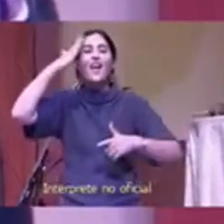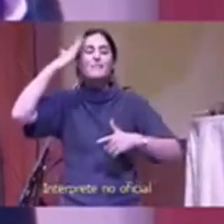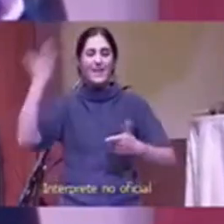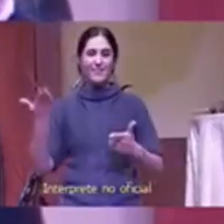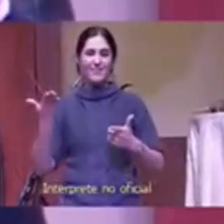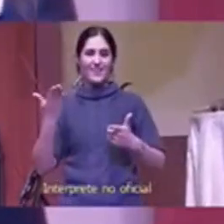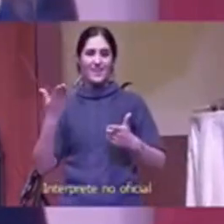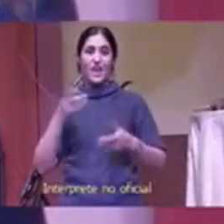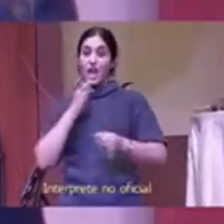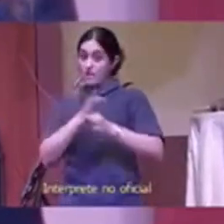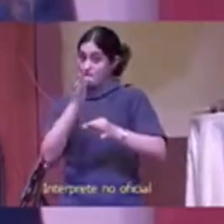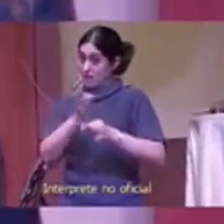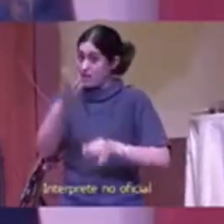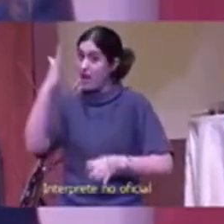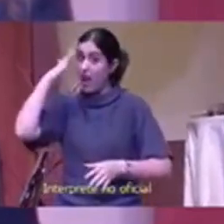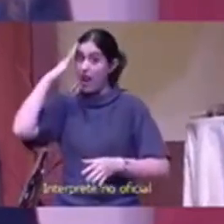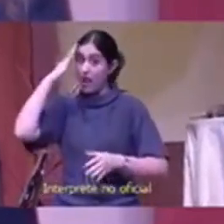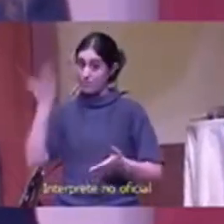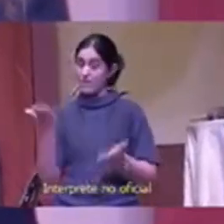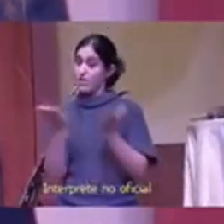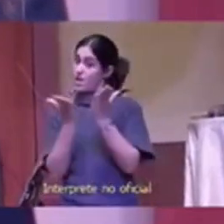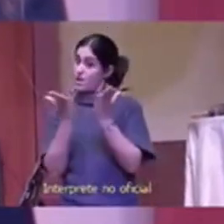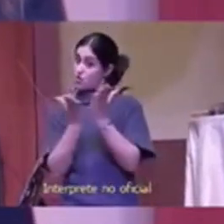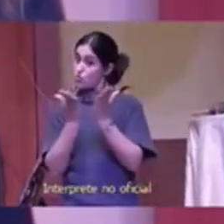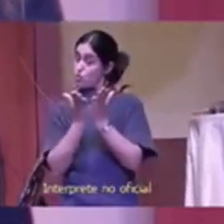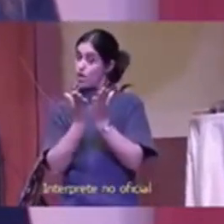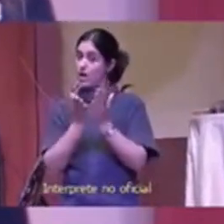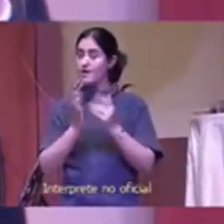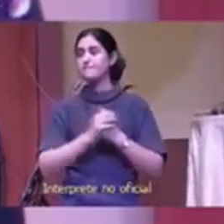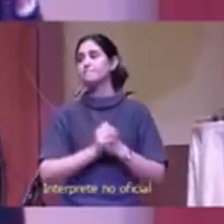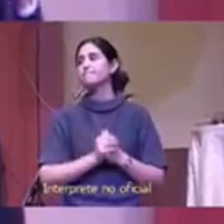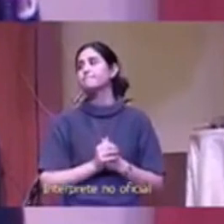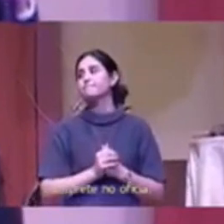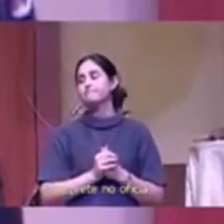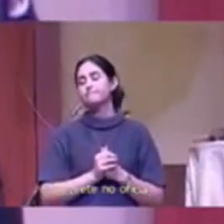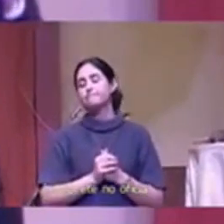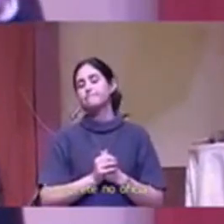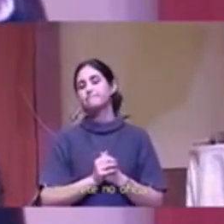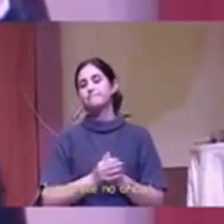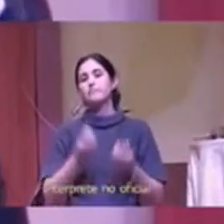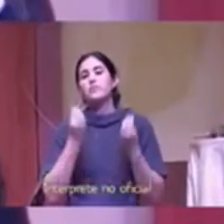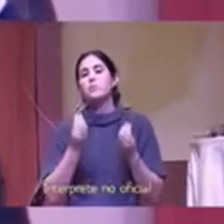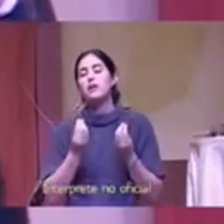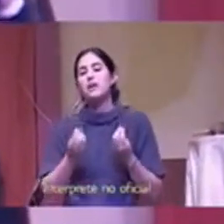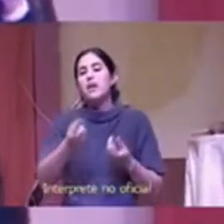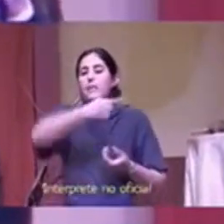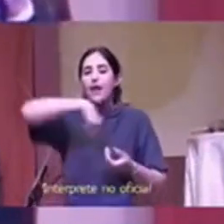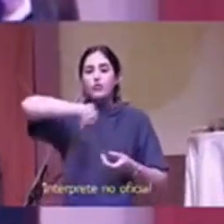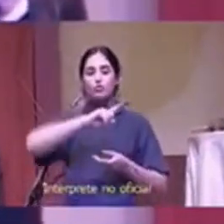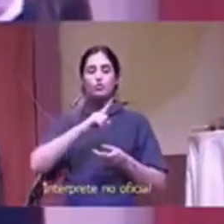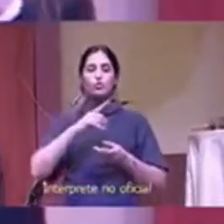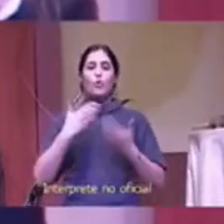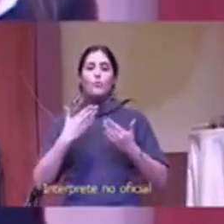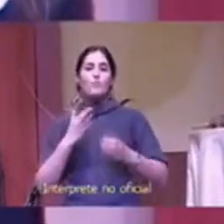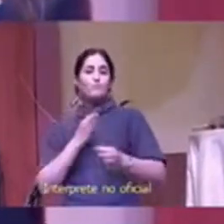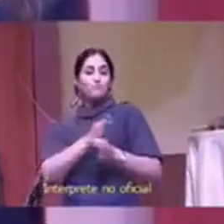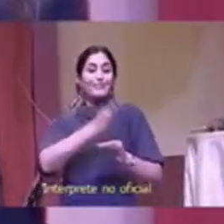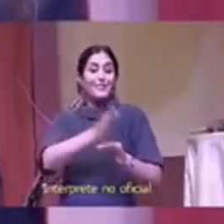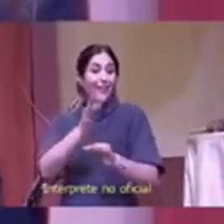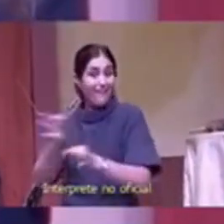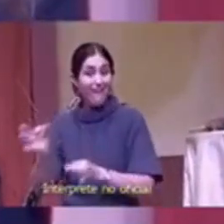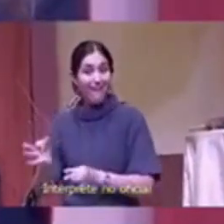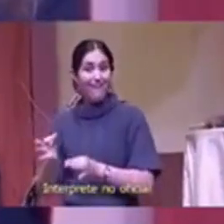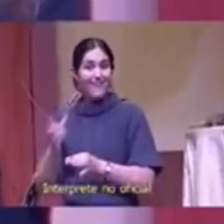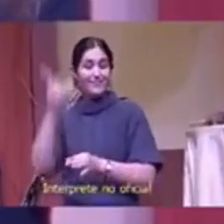disciplina la mente para que podamos influir la cultura desde arriba para abajo